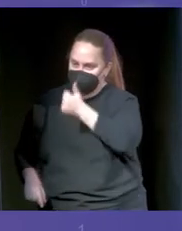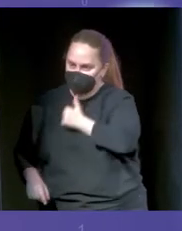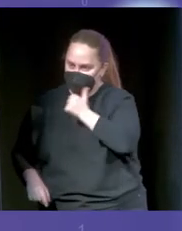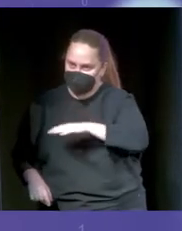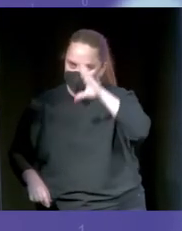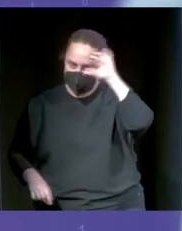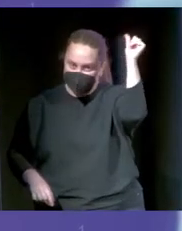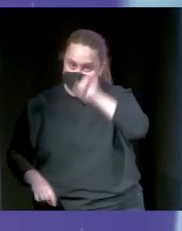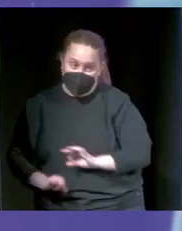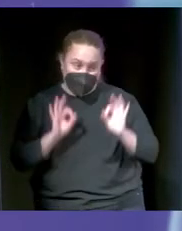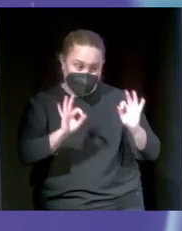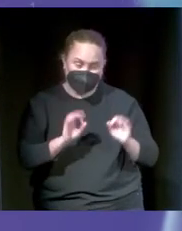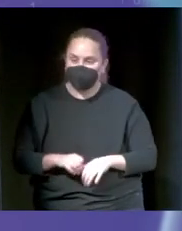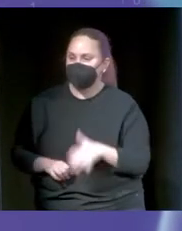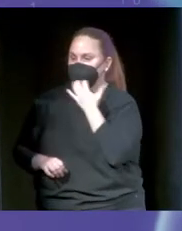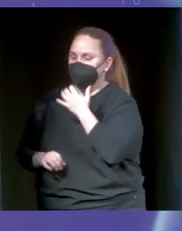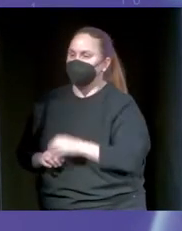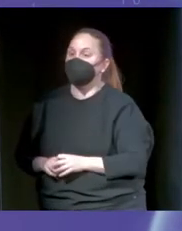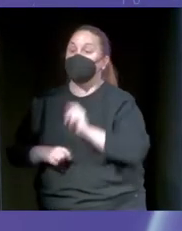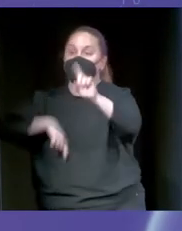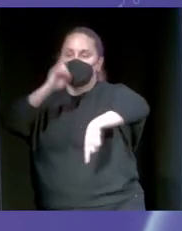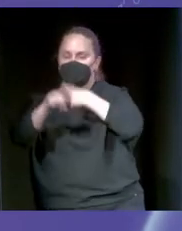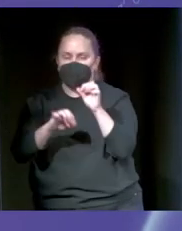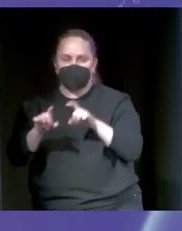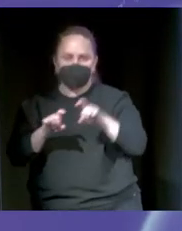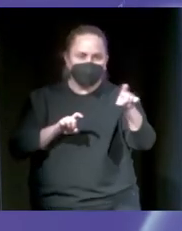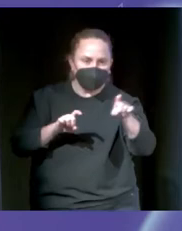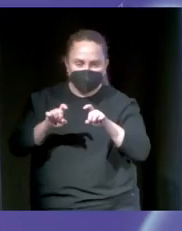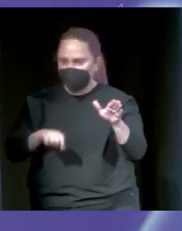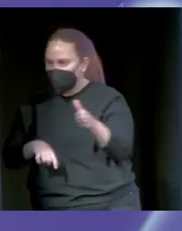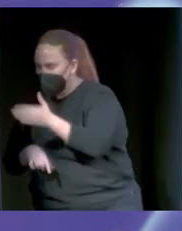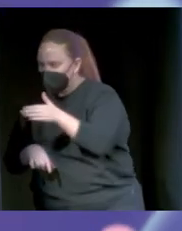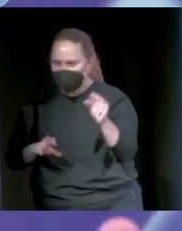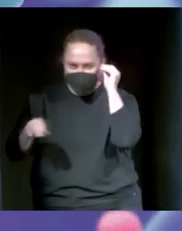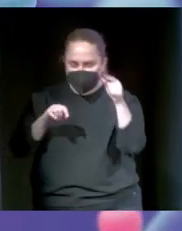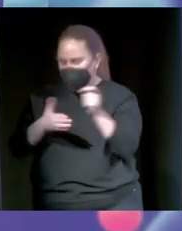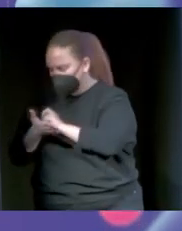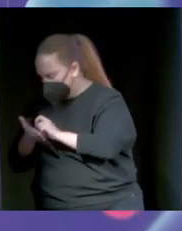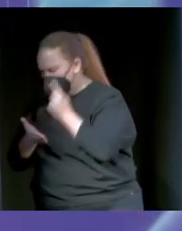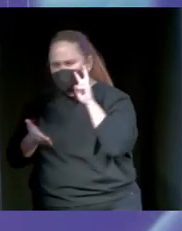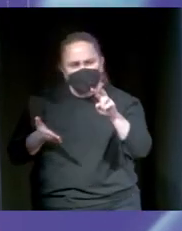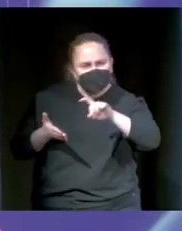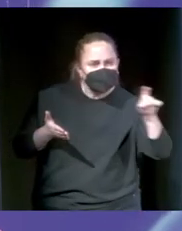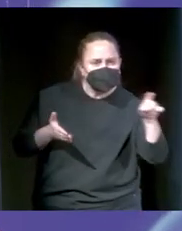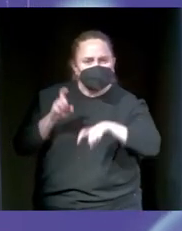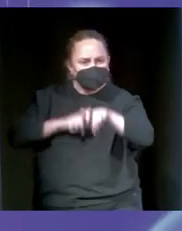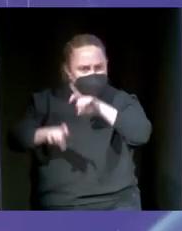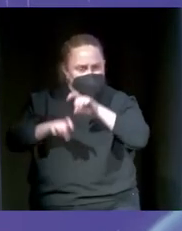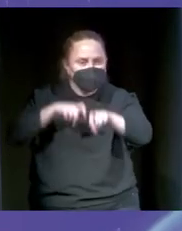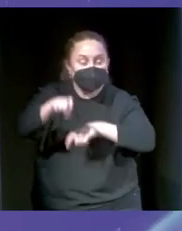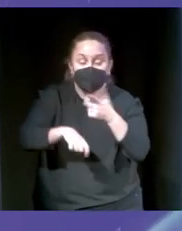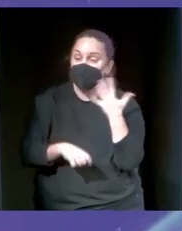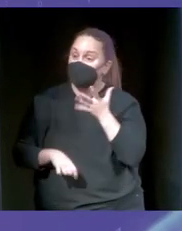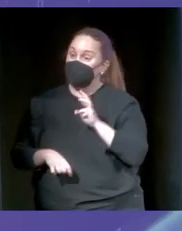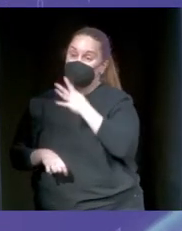Y la segunda parte es... Es que luego tengo que ir para adelante y para atrás en el vídeo. Tengo que pensar, tengo que anotar. Más o menos de nuestra experiencia, sabemos que